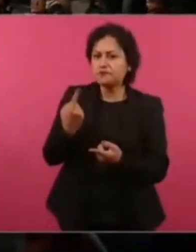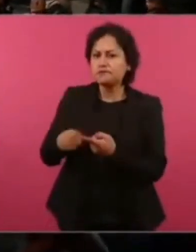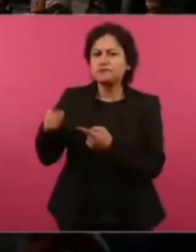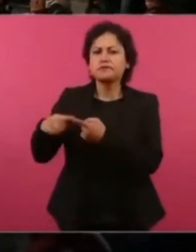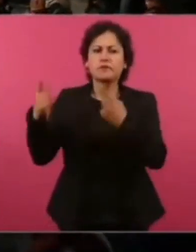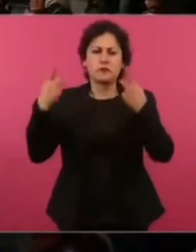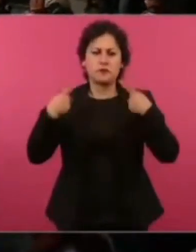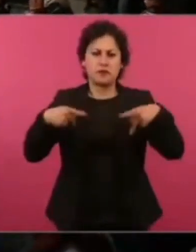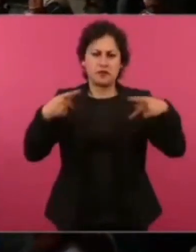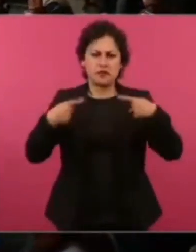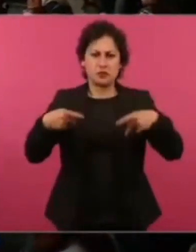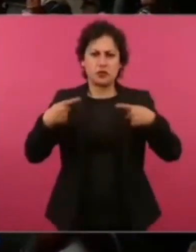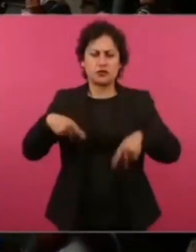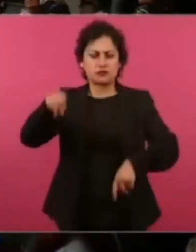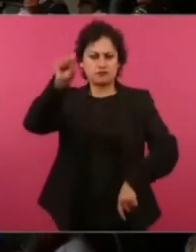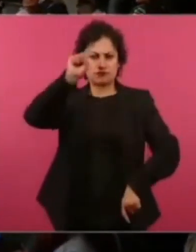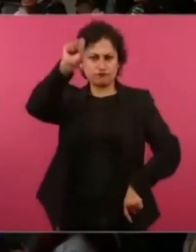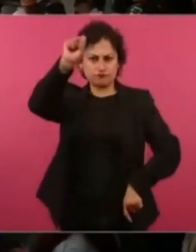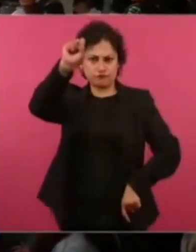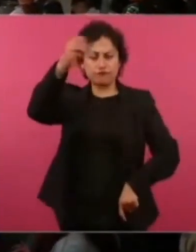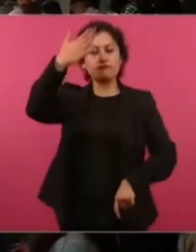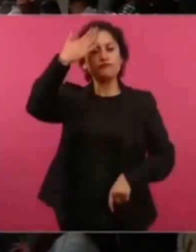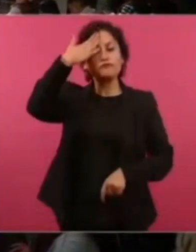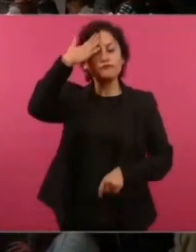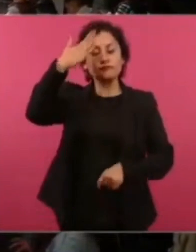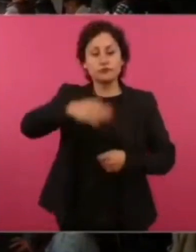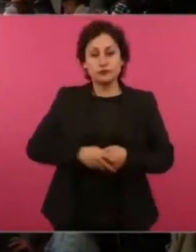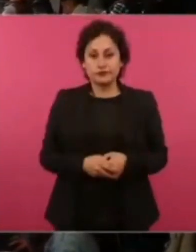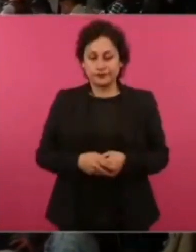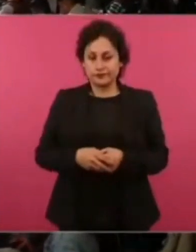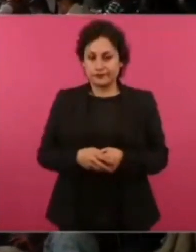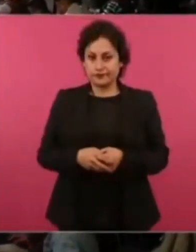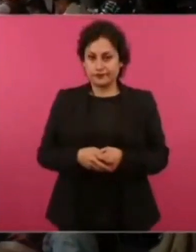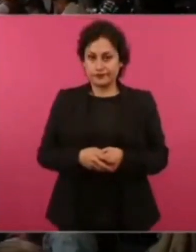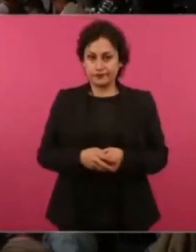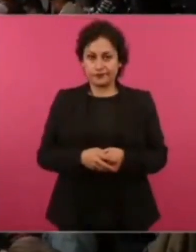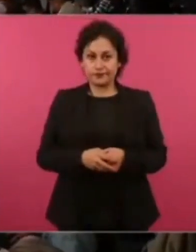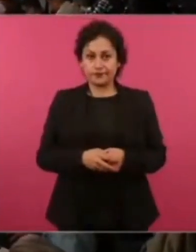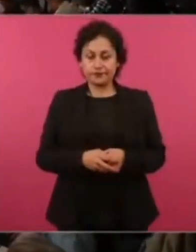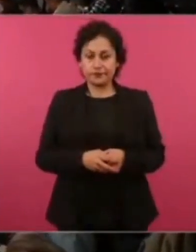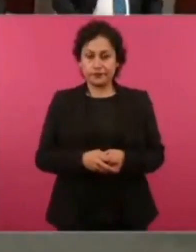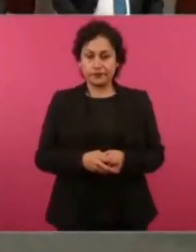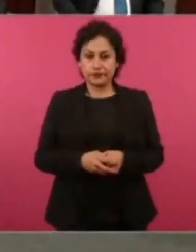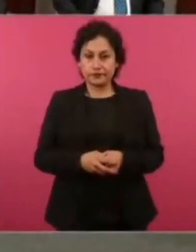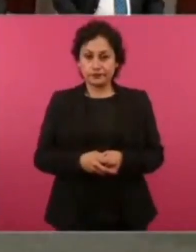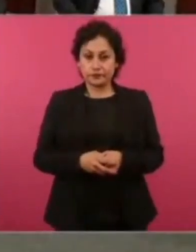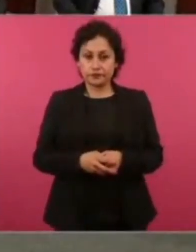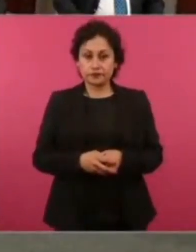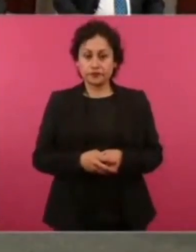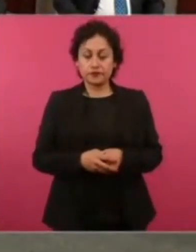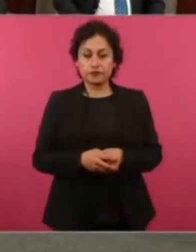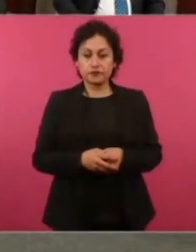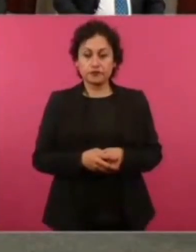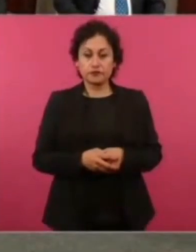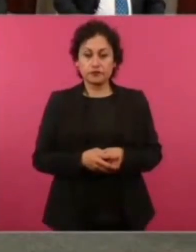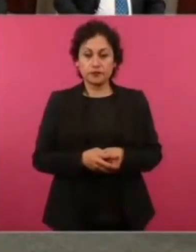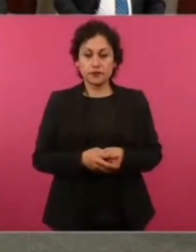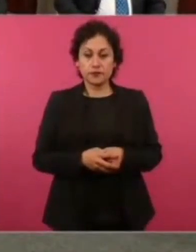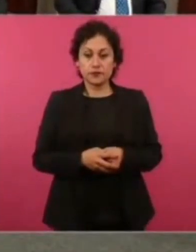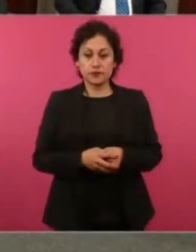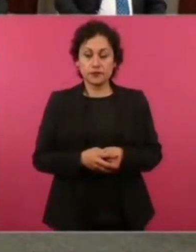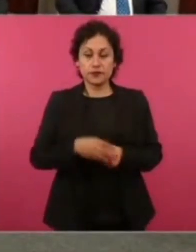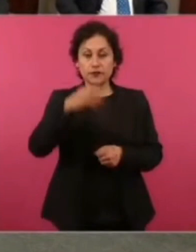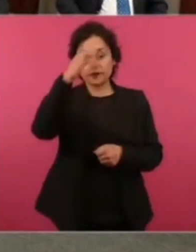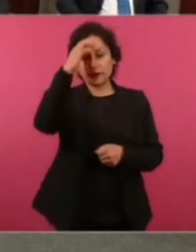sindicales están con nosotros. Vamos a a